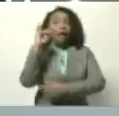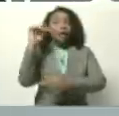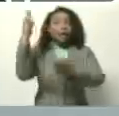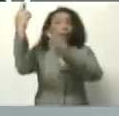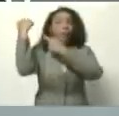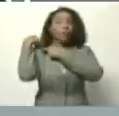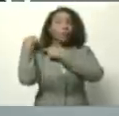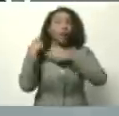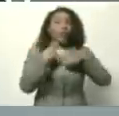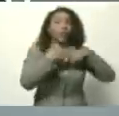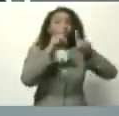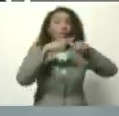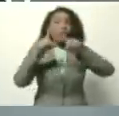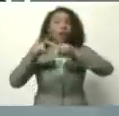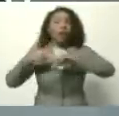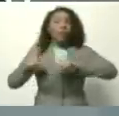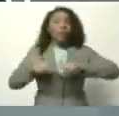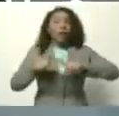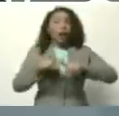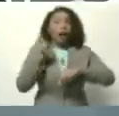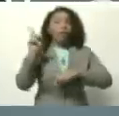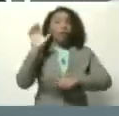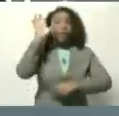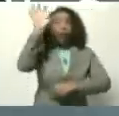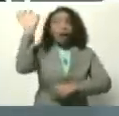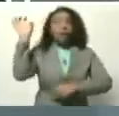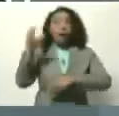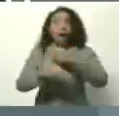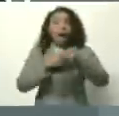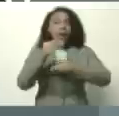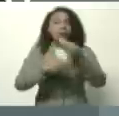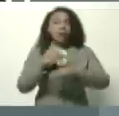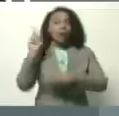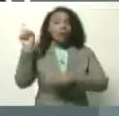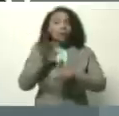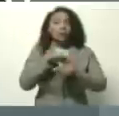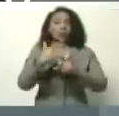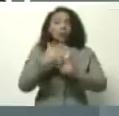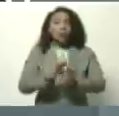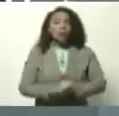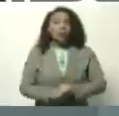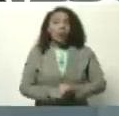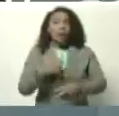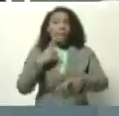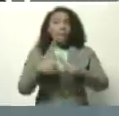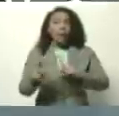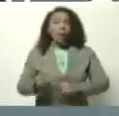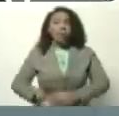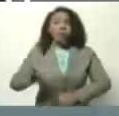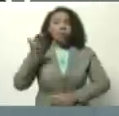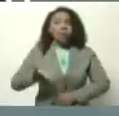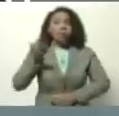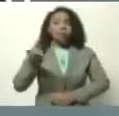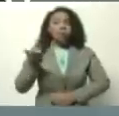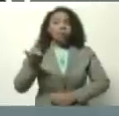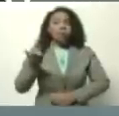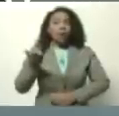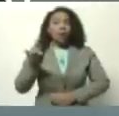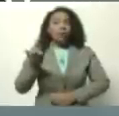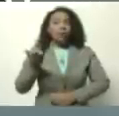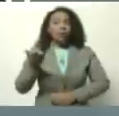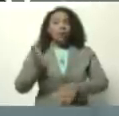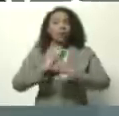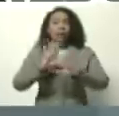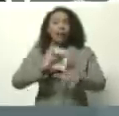diferenciada con aquellos países que causaron esta situación. Bueno, pero lo importante es, bueno, estamos ya